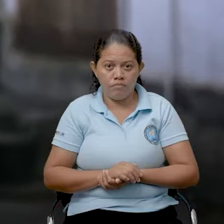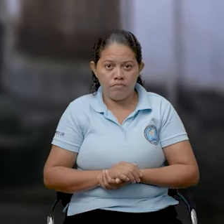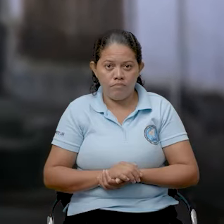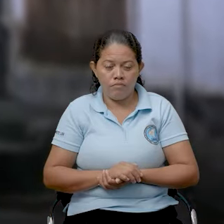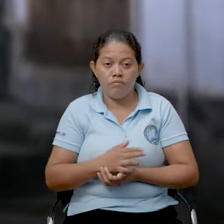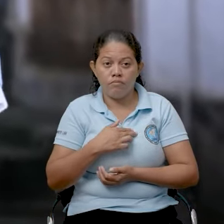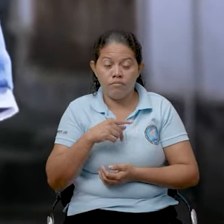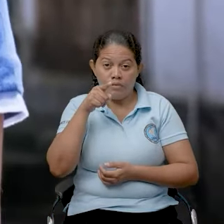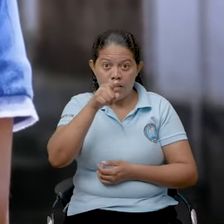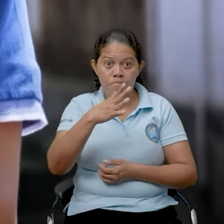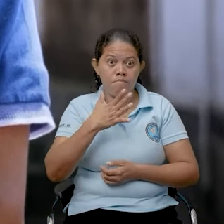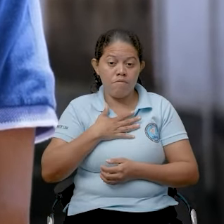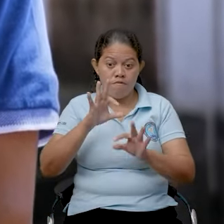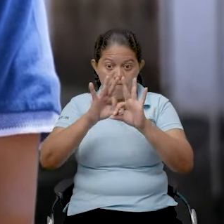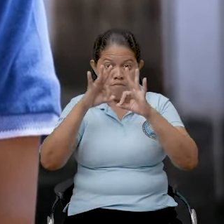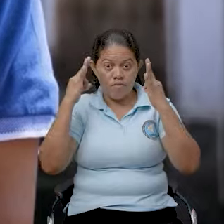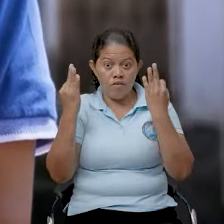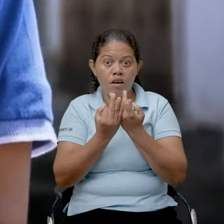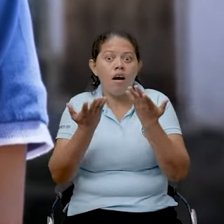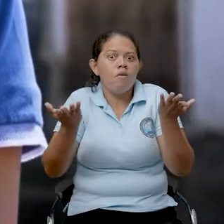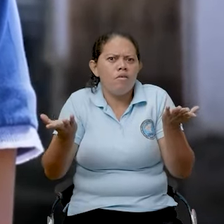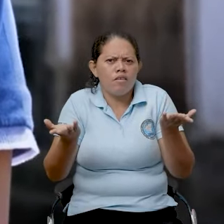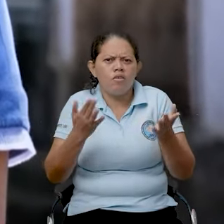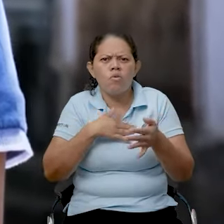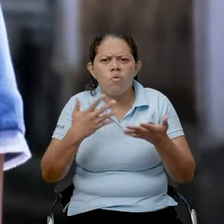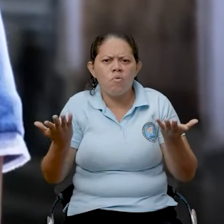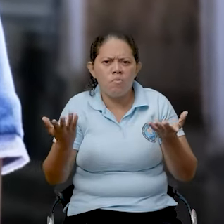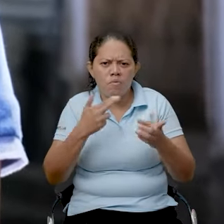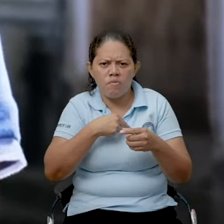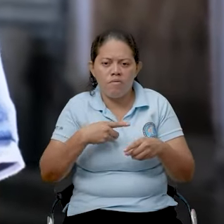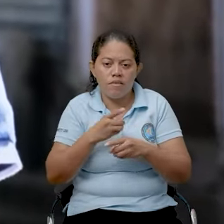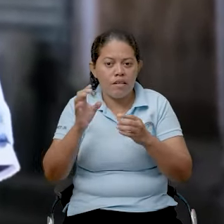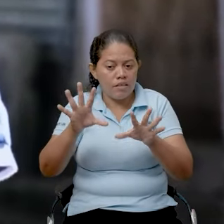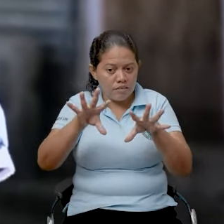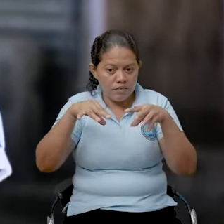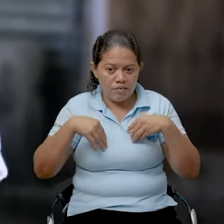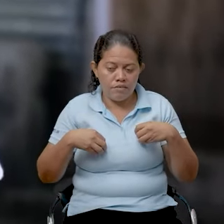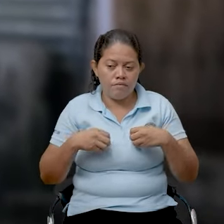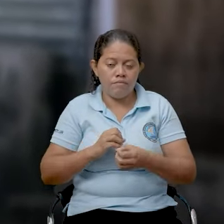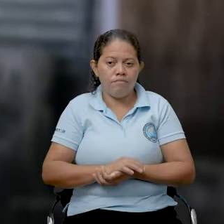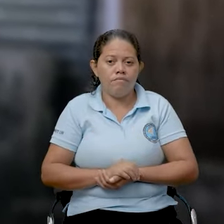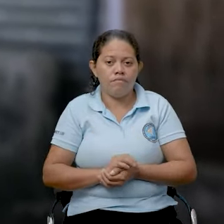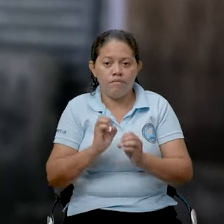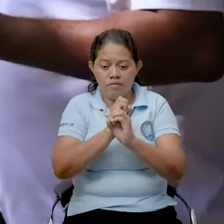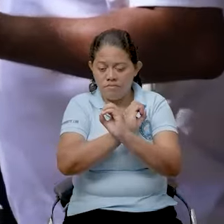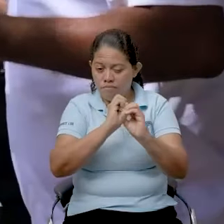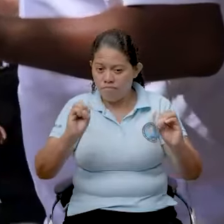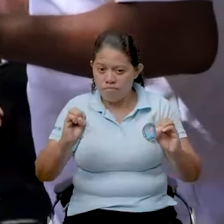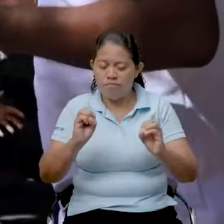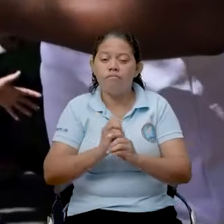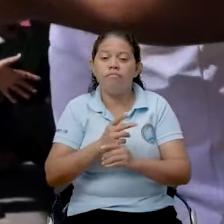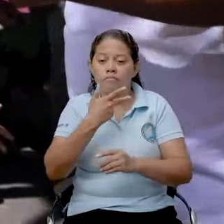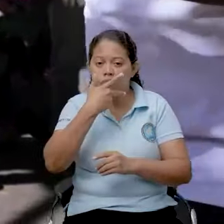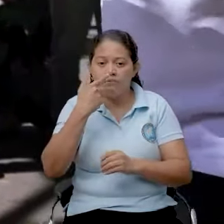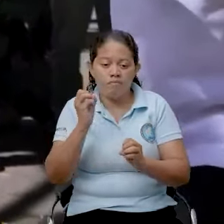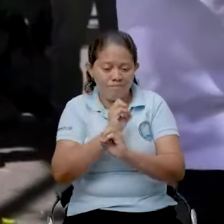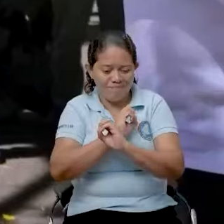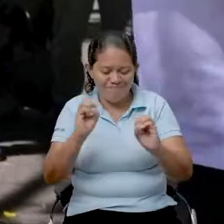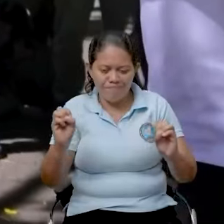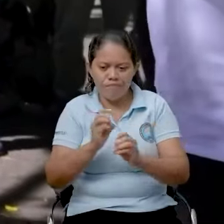Pero ahí está mi familia. Y ahora, ¿cuál sería la cifra aceptable? Ninguna. ¡Papá!